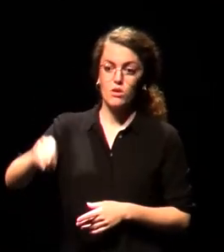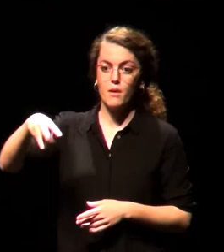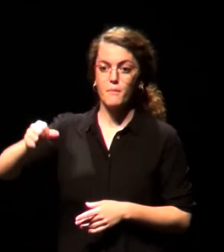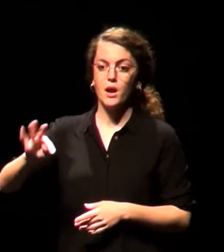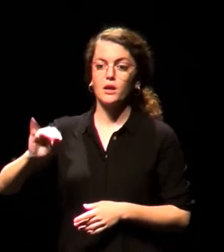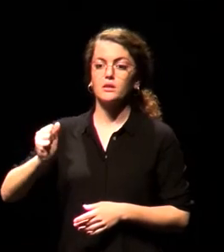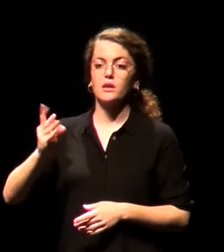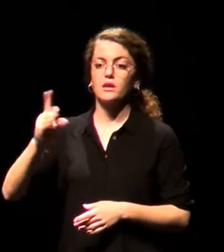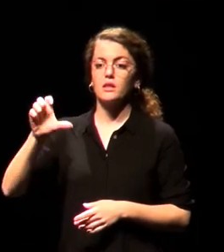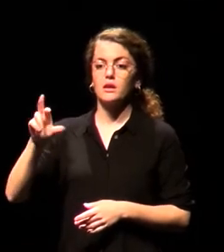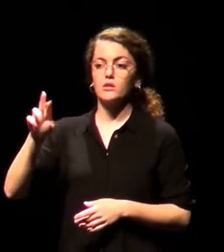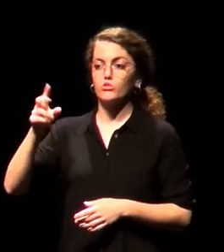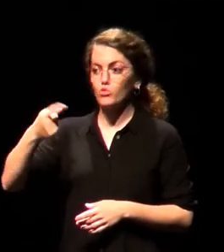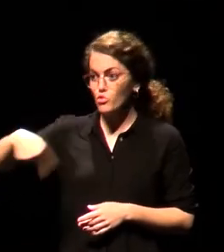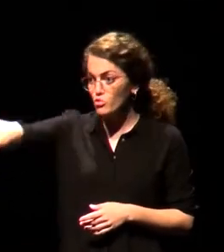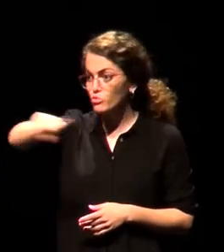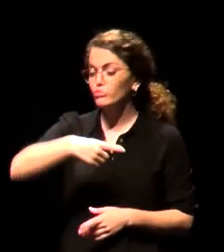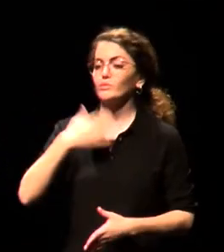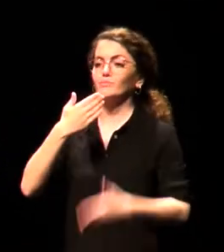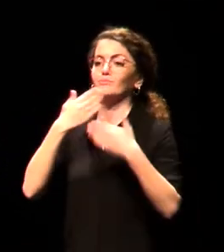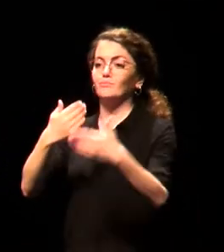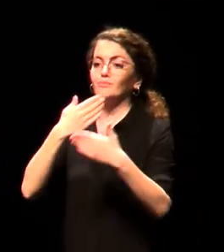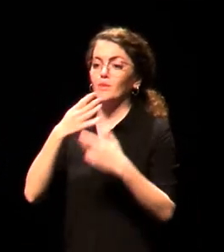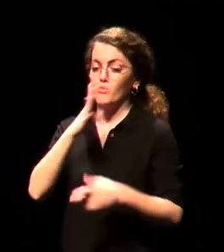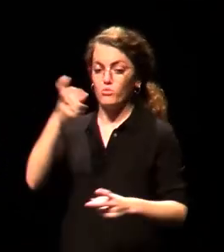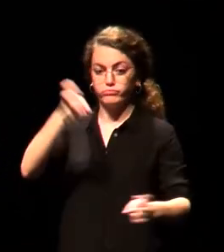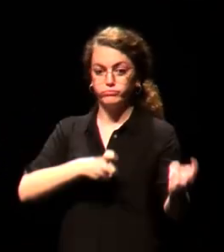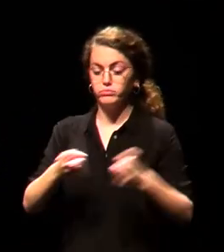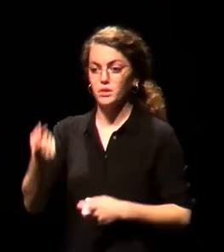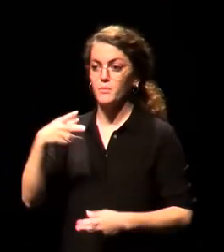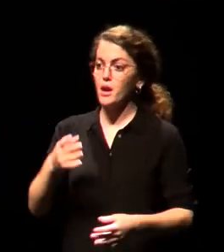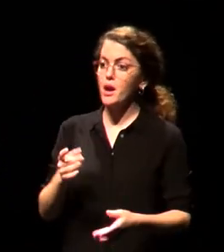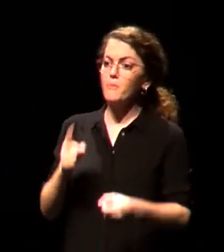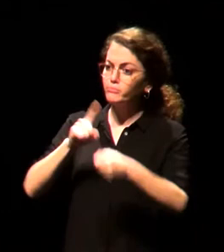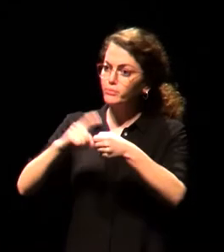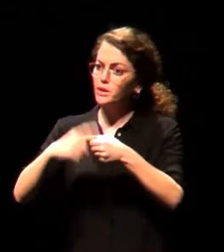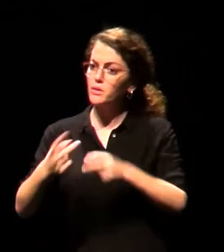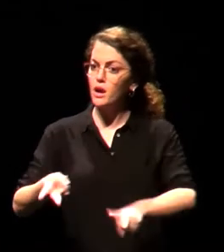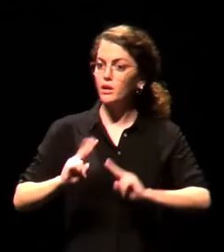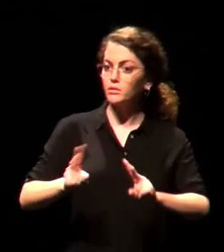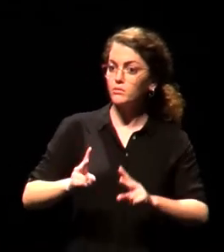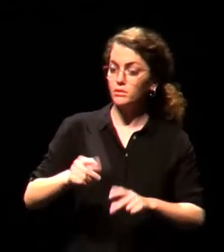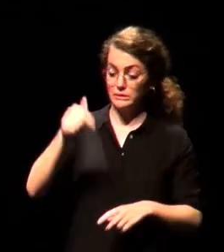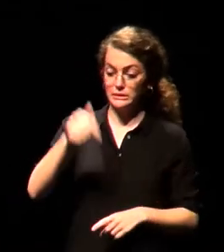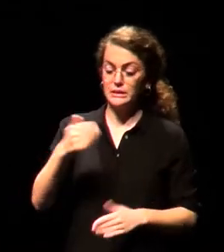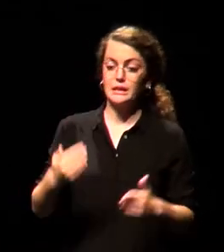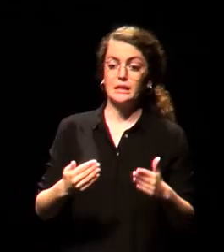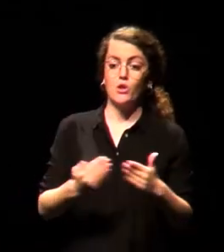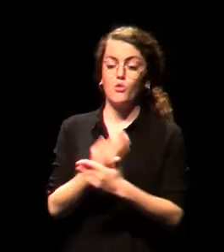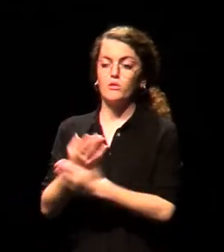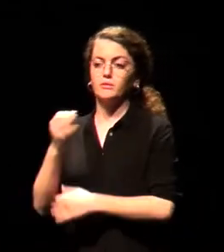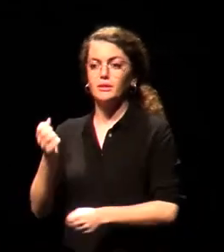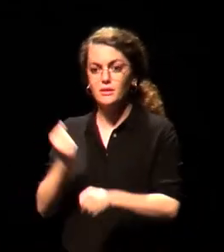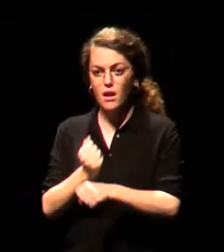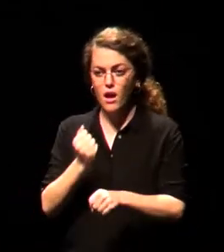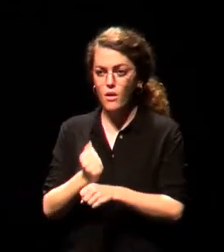la presencia de todos ustedes y, sobre todo, su participación activa en estas intensas sesiones de trabajo que nos esperan y que finalizarán el